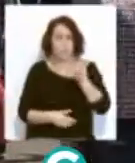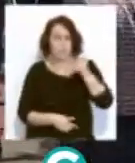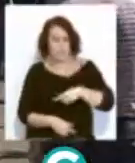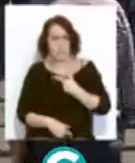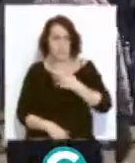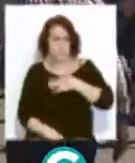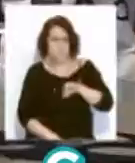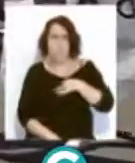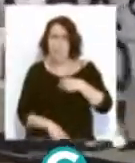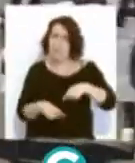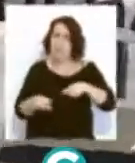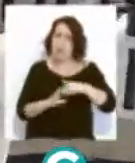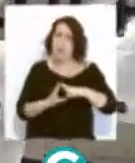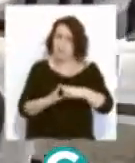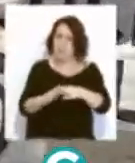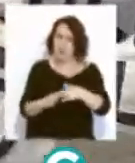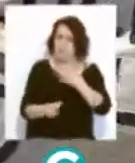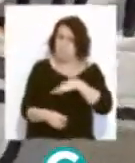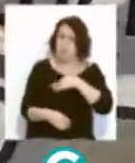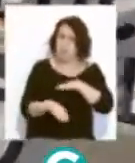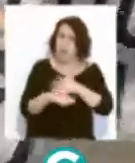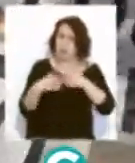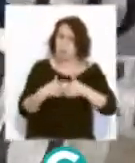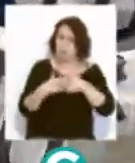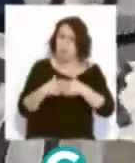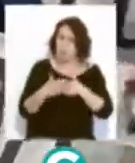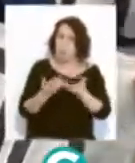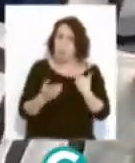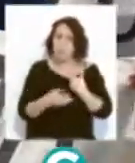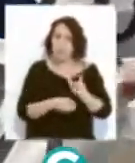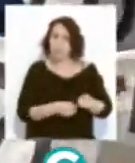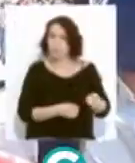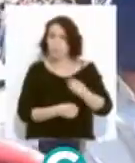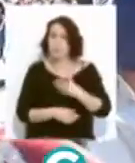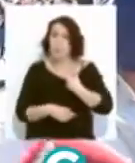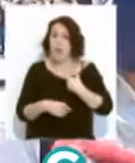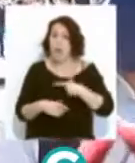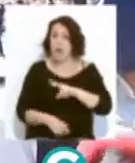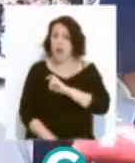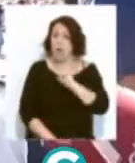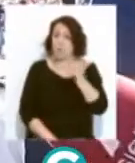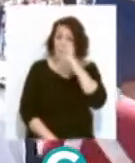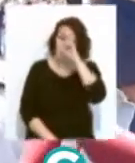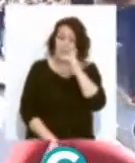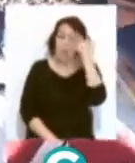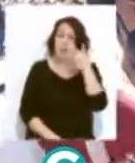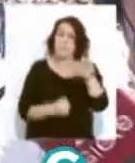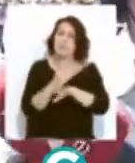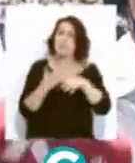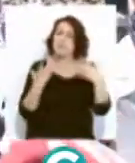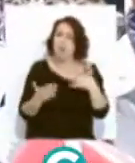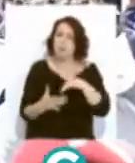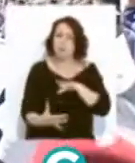las posibilidades del transporte por mar como alternativa industrial. Es una alternativa basada en la